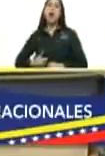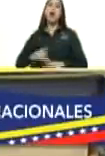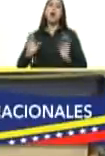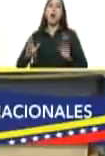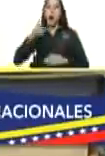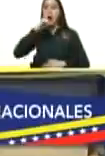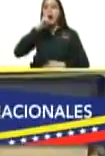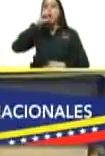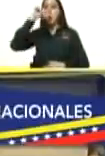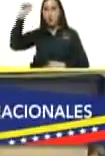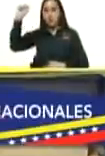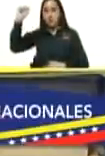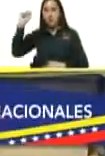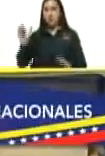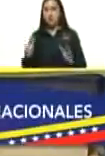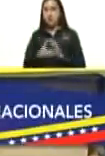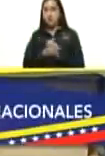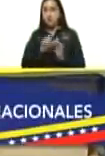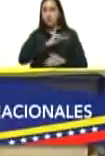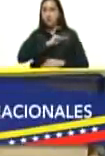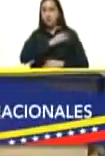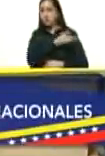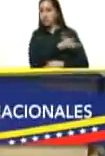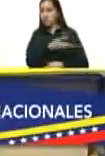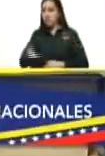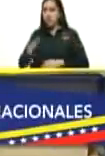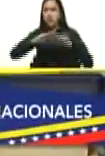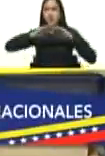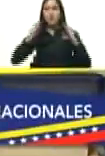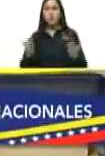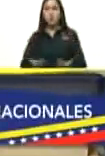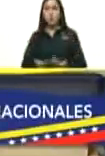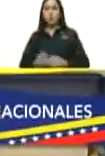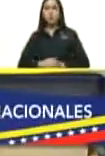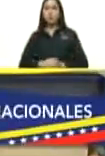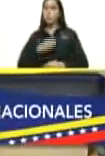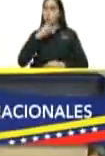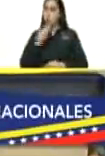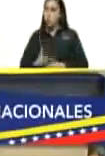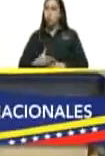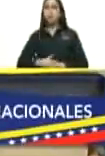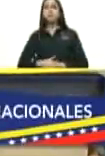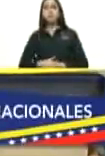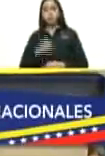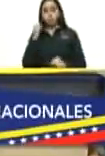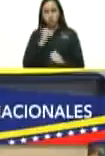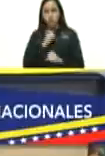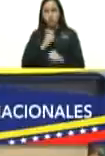amigo de ustedes y del mundo ese buen muchacho obrero